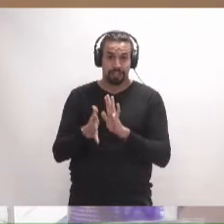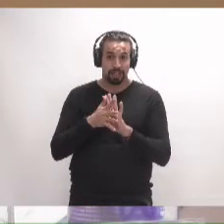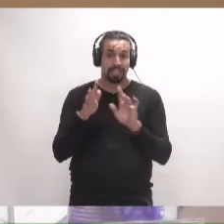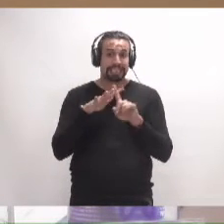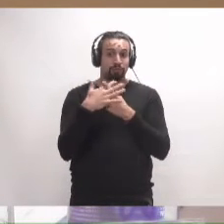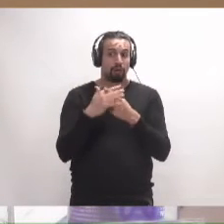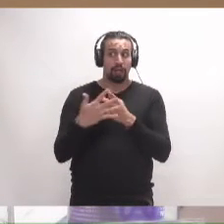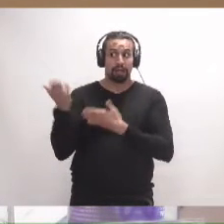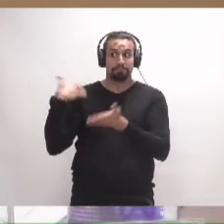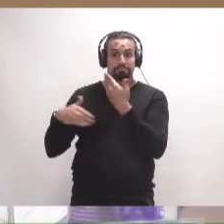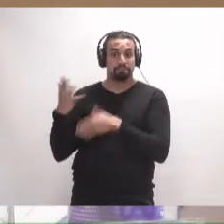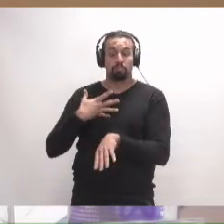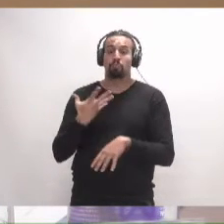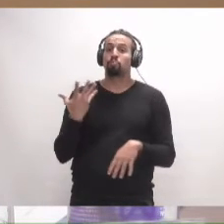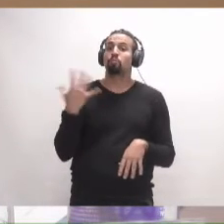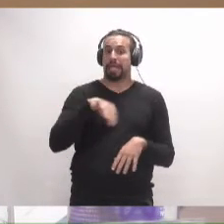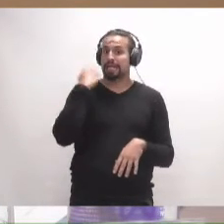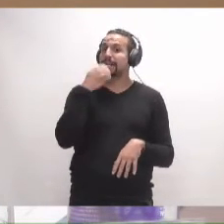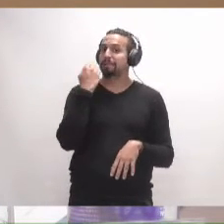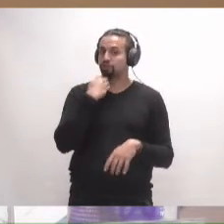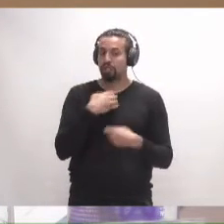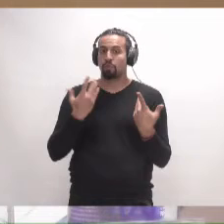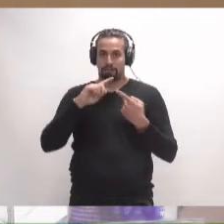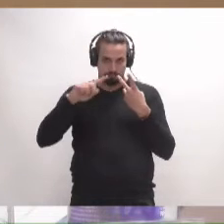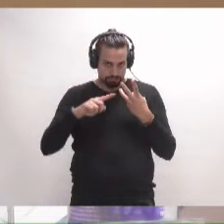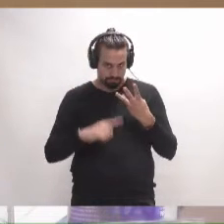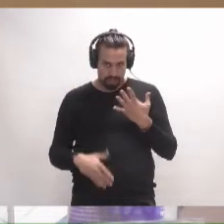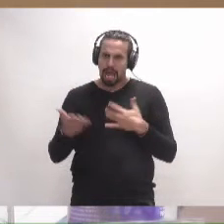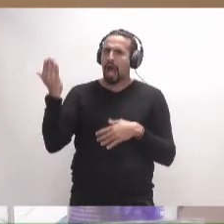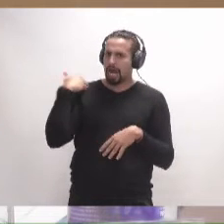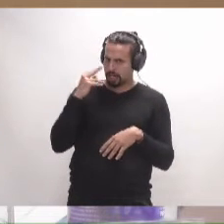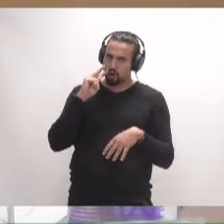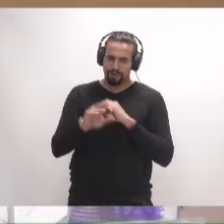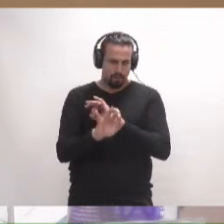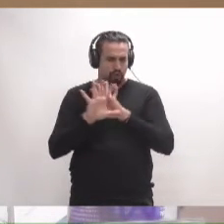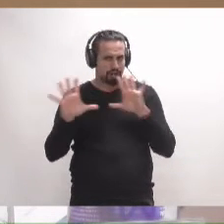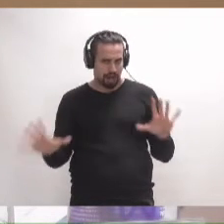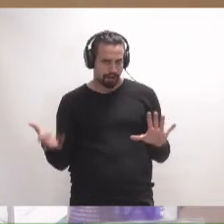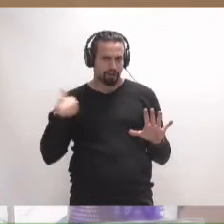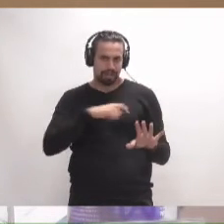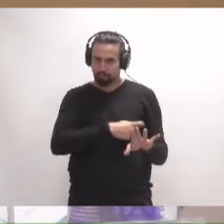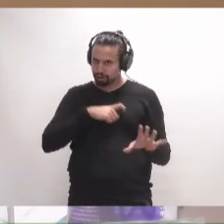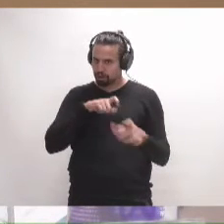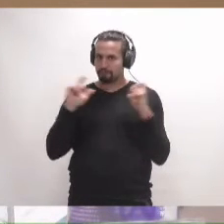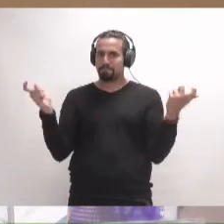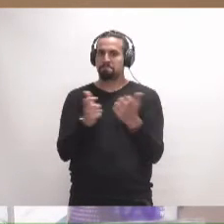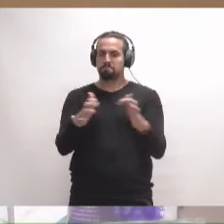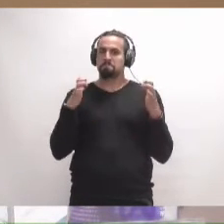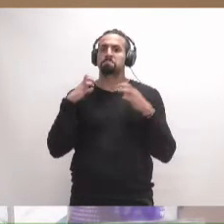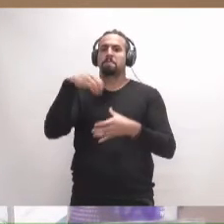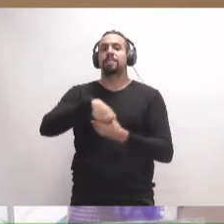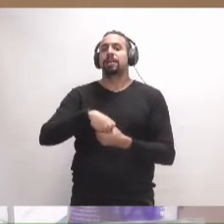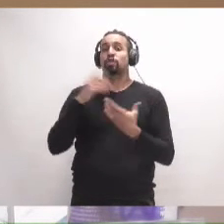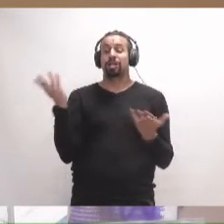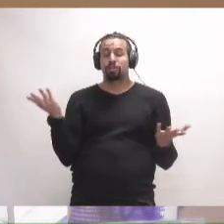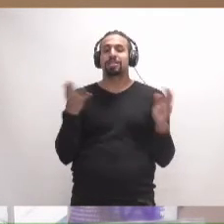tasados en los cuales se pueden estimar reclamaciones. Eso se vio ayer bien claro en la Comisión Plenaria y, en este sentido,